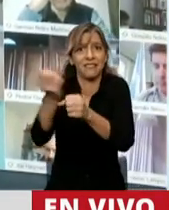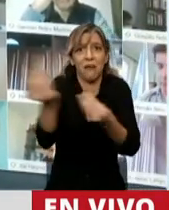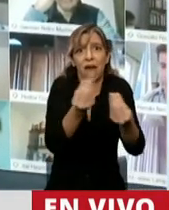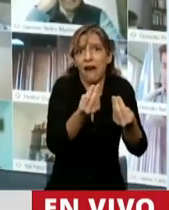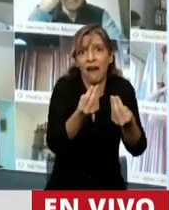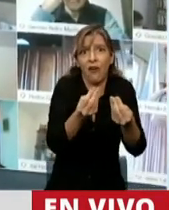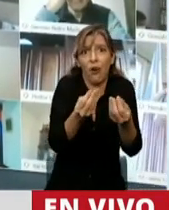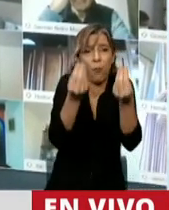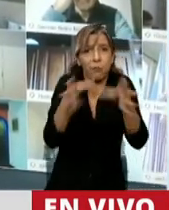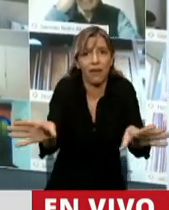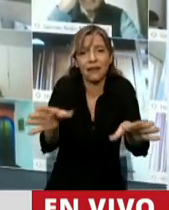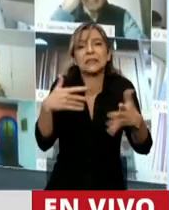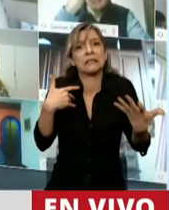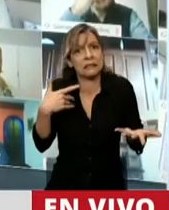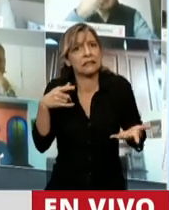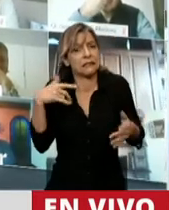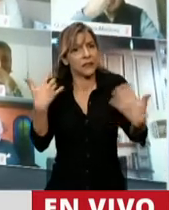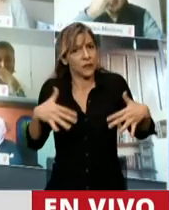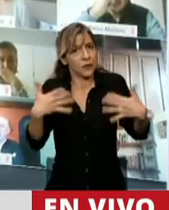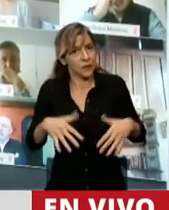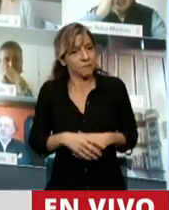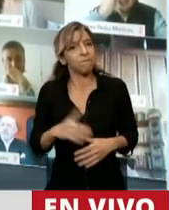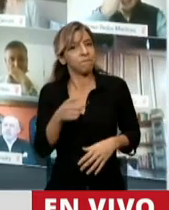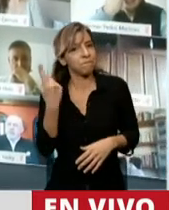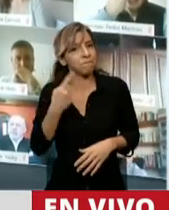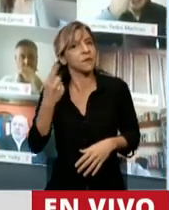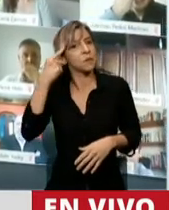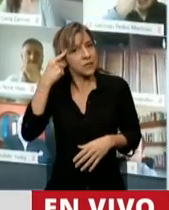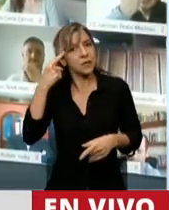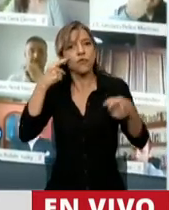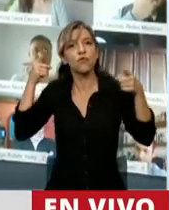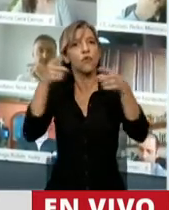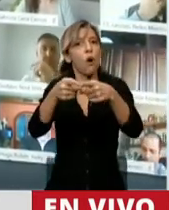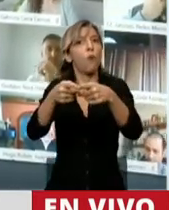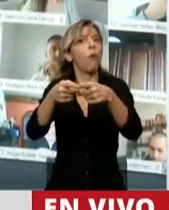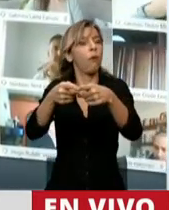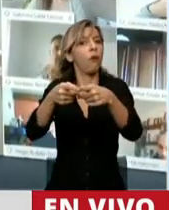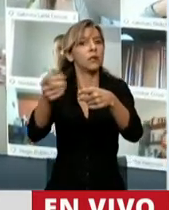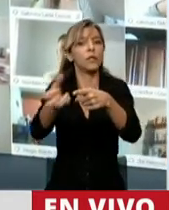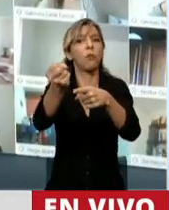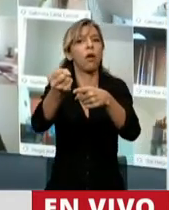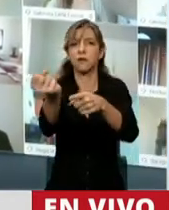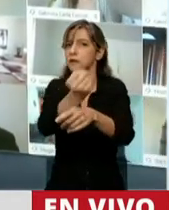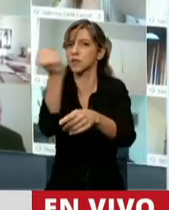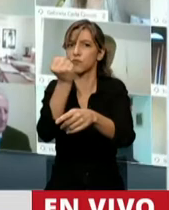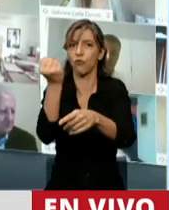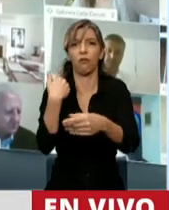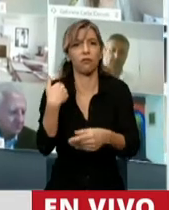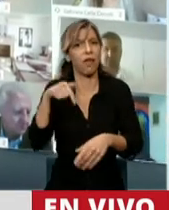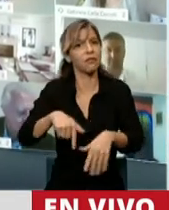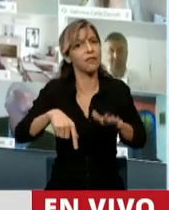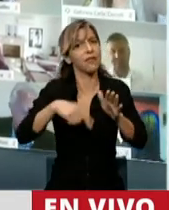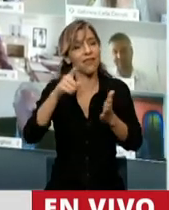Quiero pedirle que reflexionemos sobre el objetivo de las medidas, las decisiones que estamos tomando hoy y los destinatarios de las mismas.